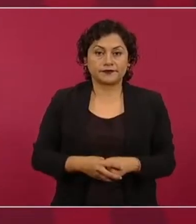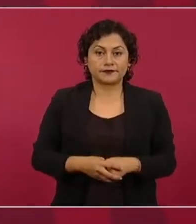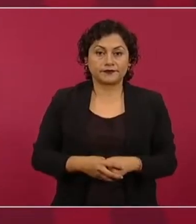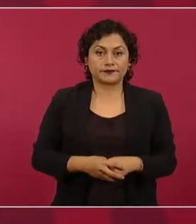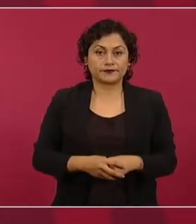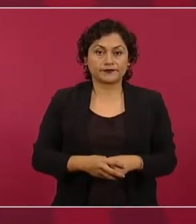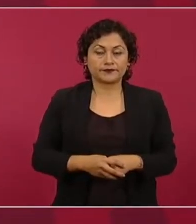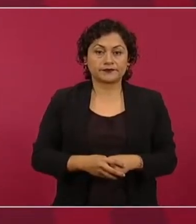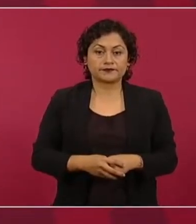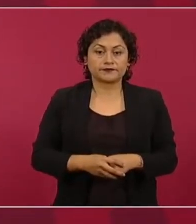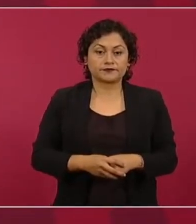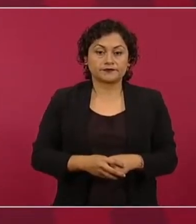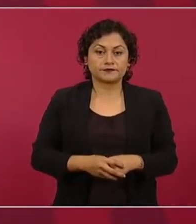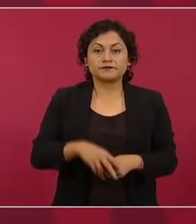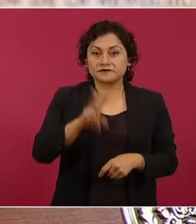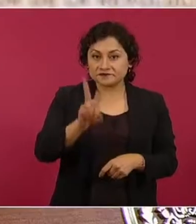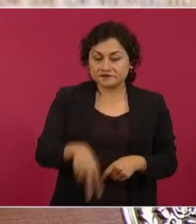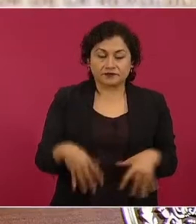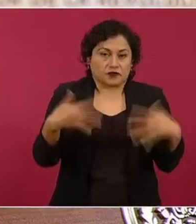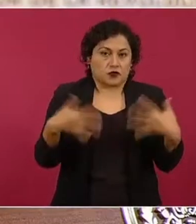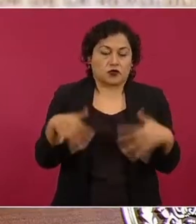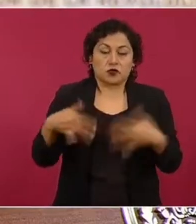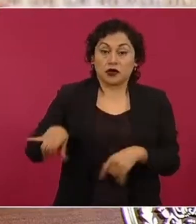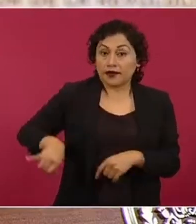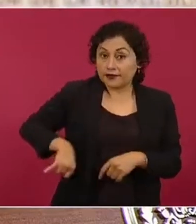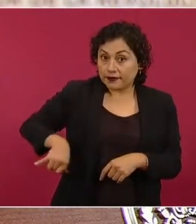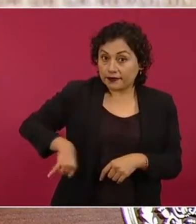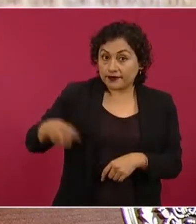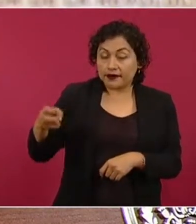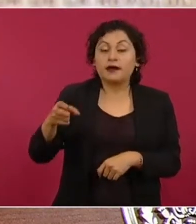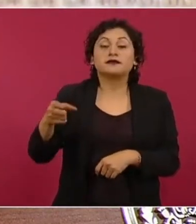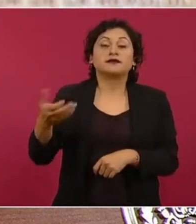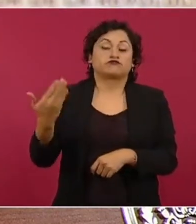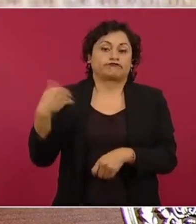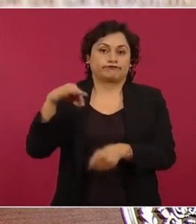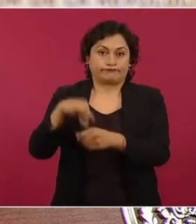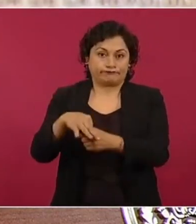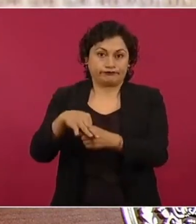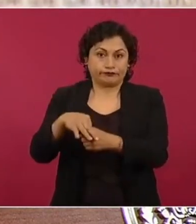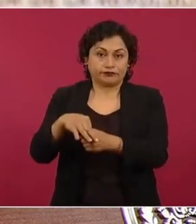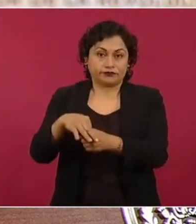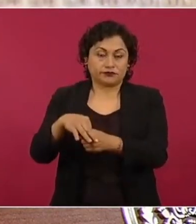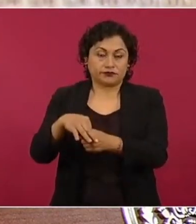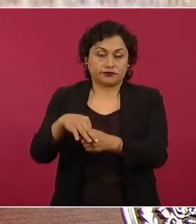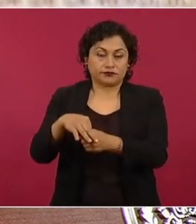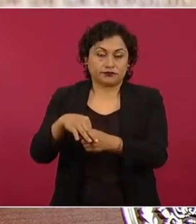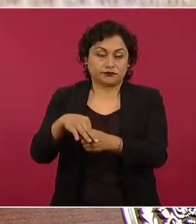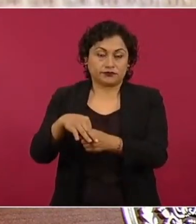Y fue muy interesante porque votan